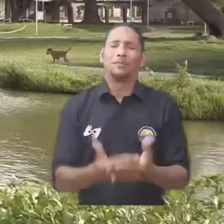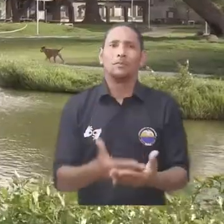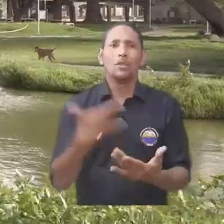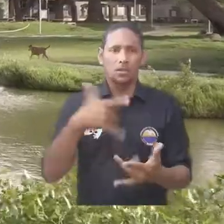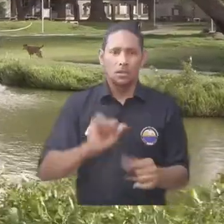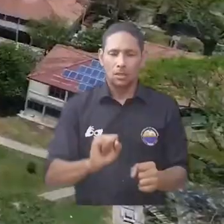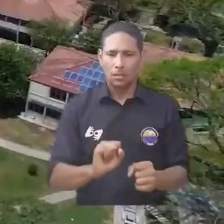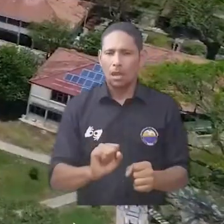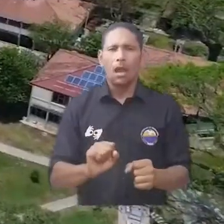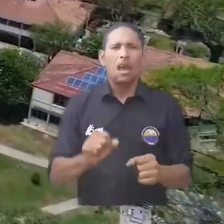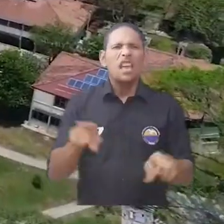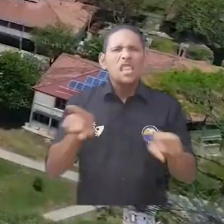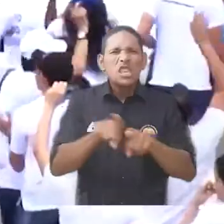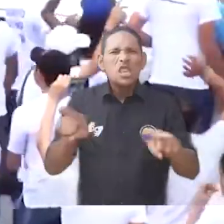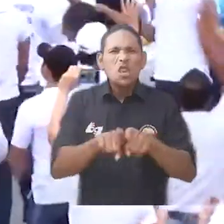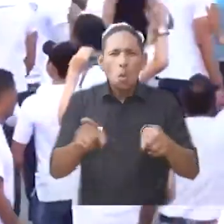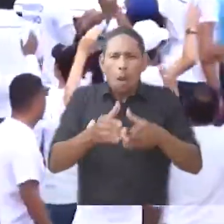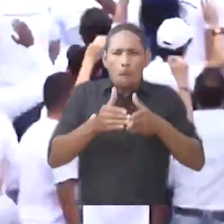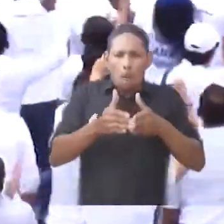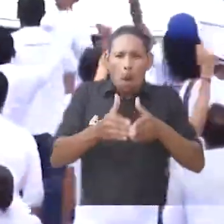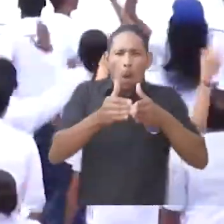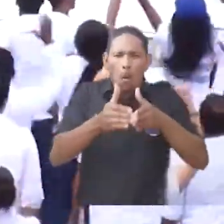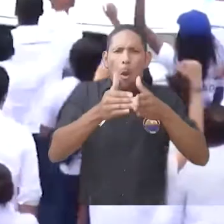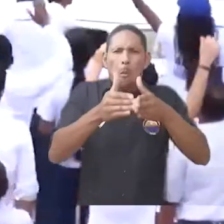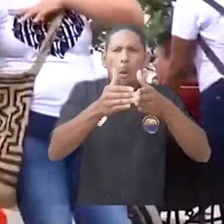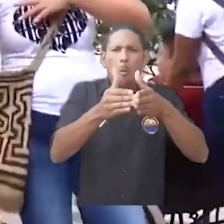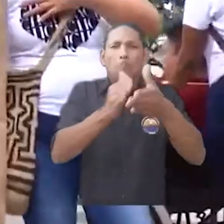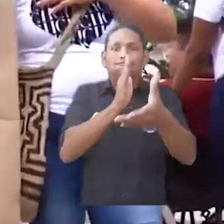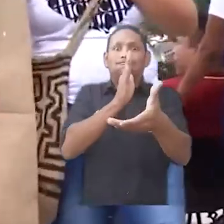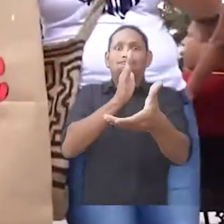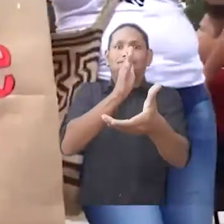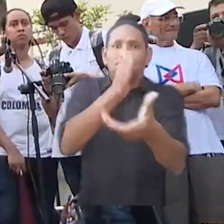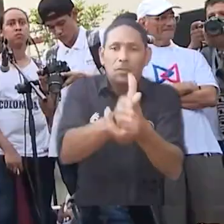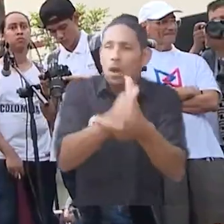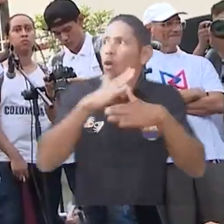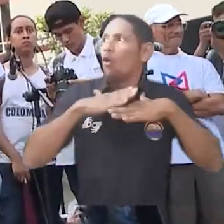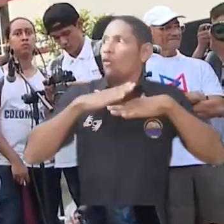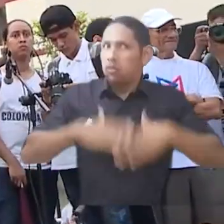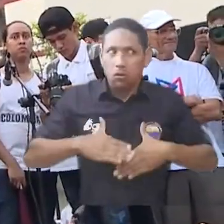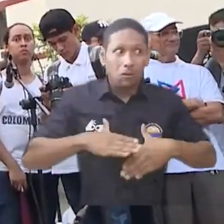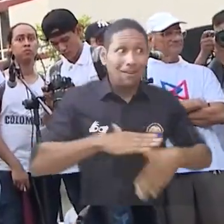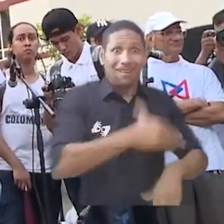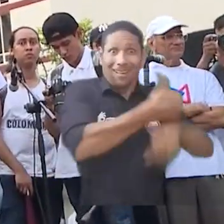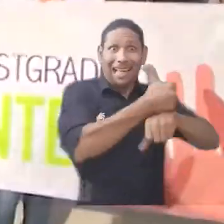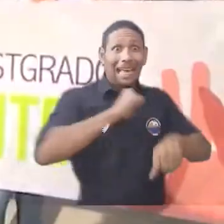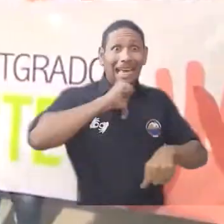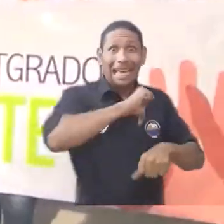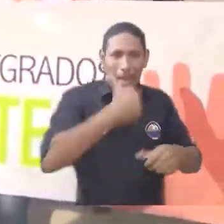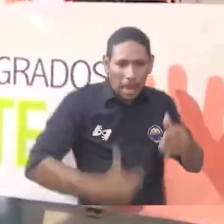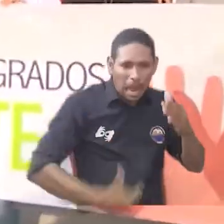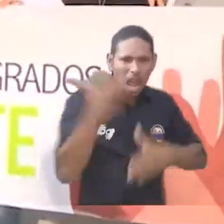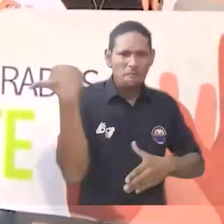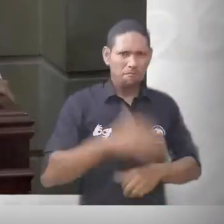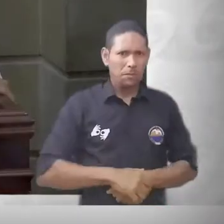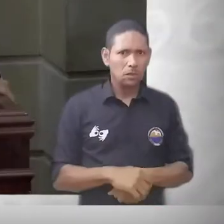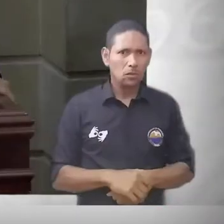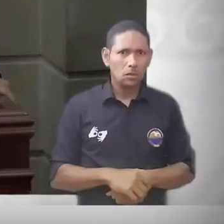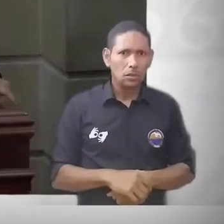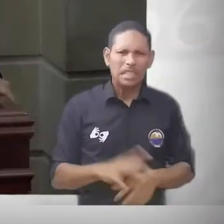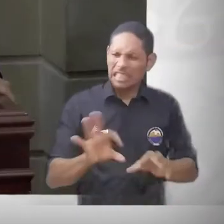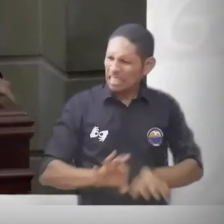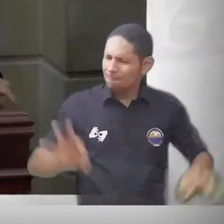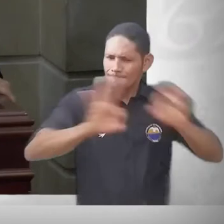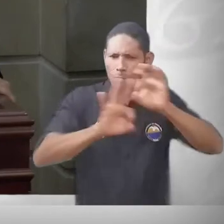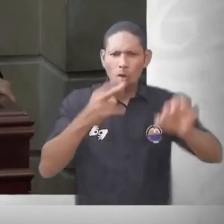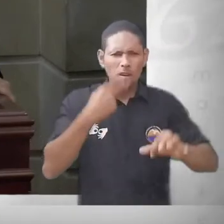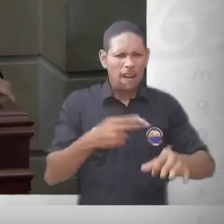Llegó a Puerto Seguro el arduo camino que la institución, en cabeza del rector Pablo Vera Salazar, inició. El